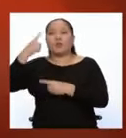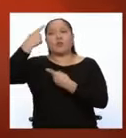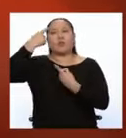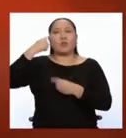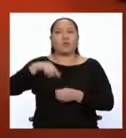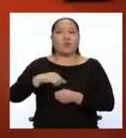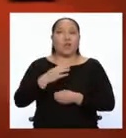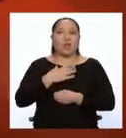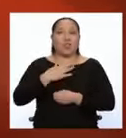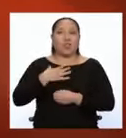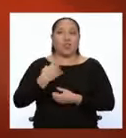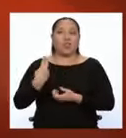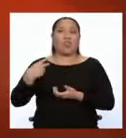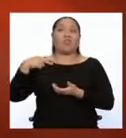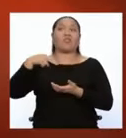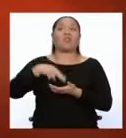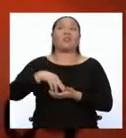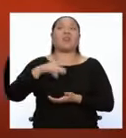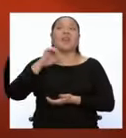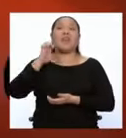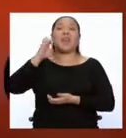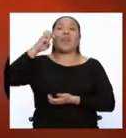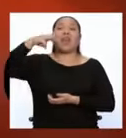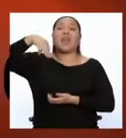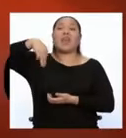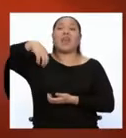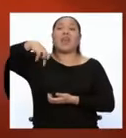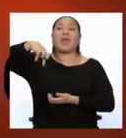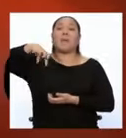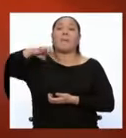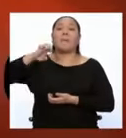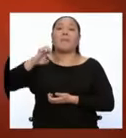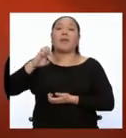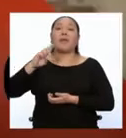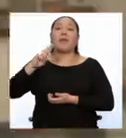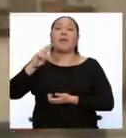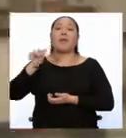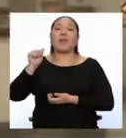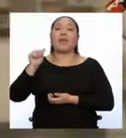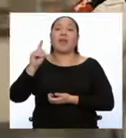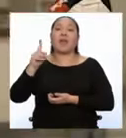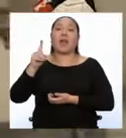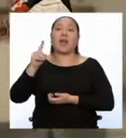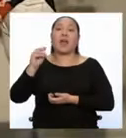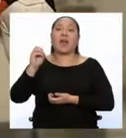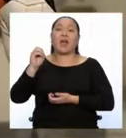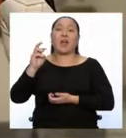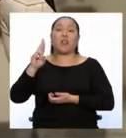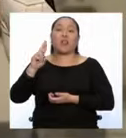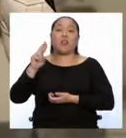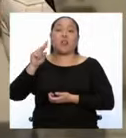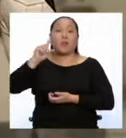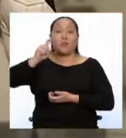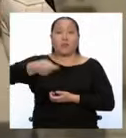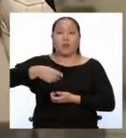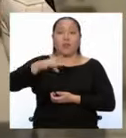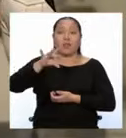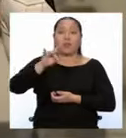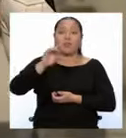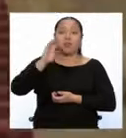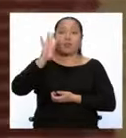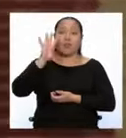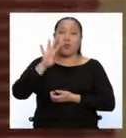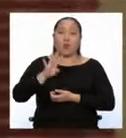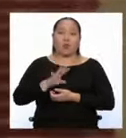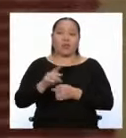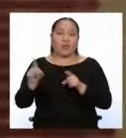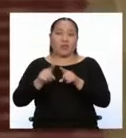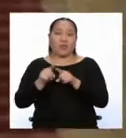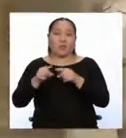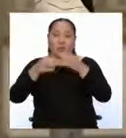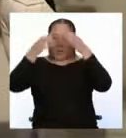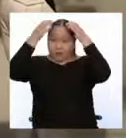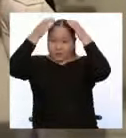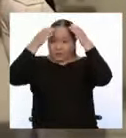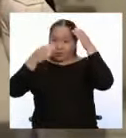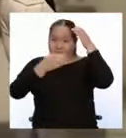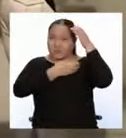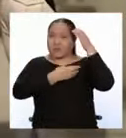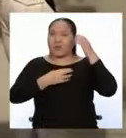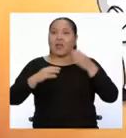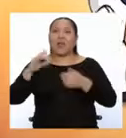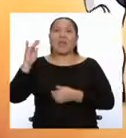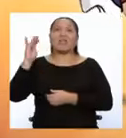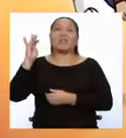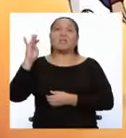autoproclamarse como emperador en 1804. Ah, y por supuesto, también corona a su esposa Josefina.